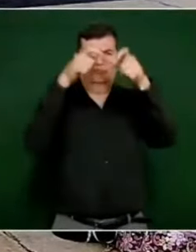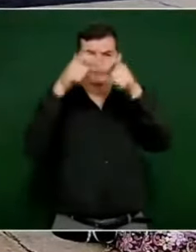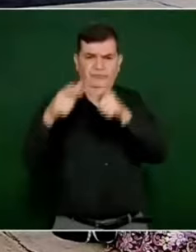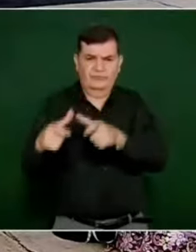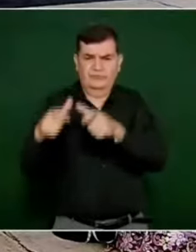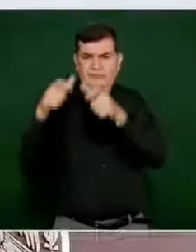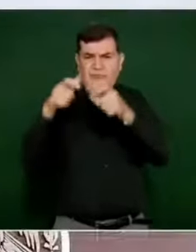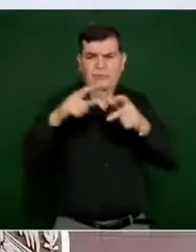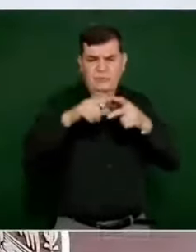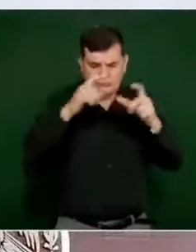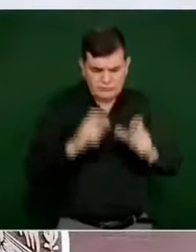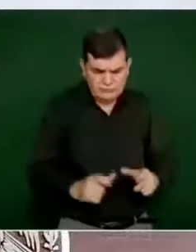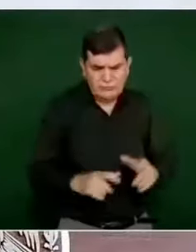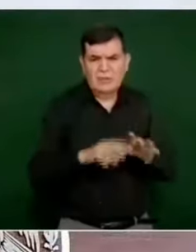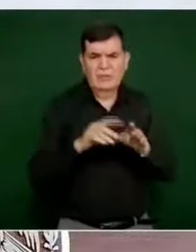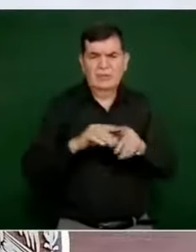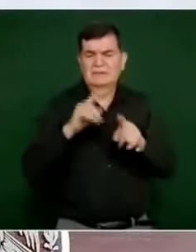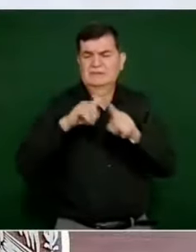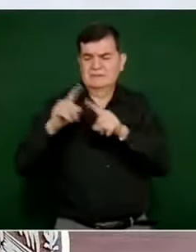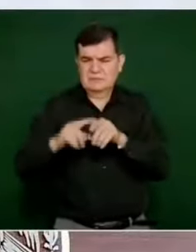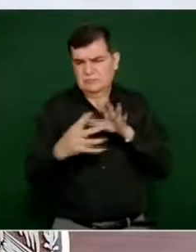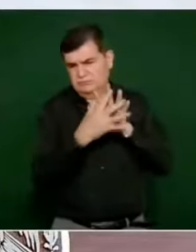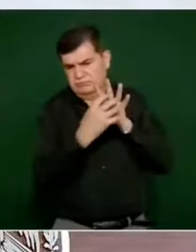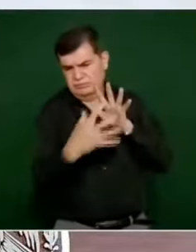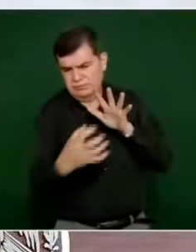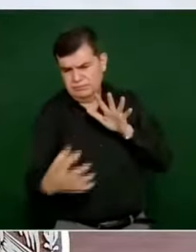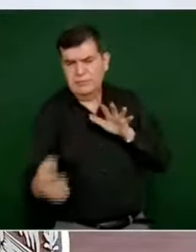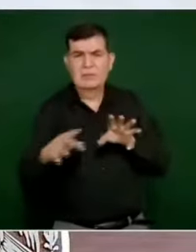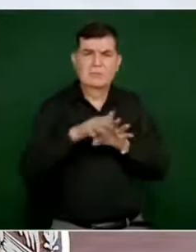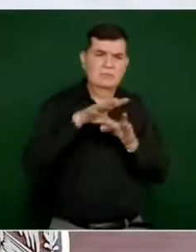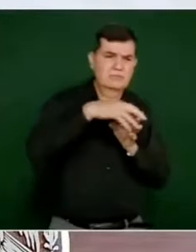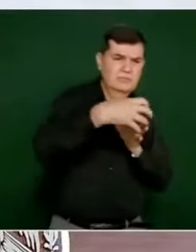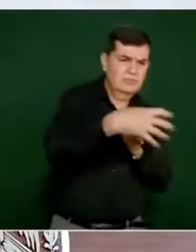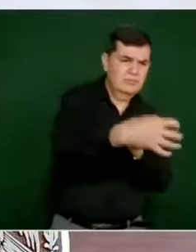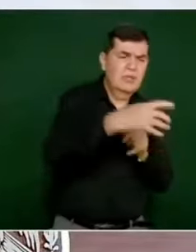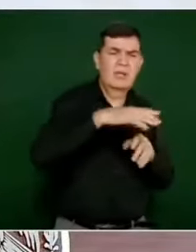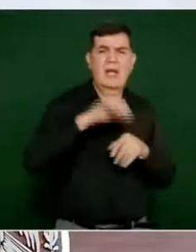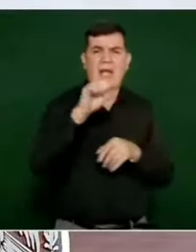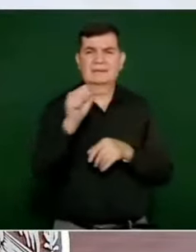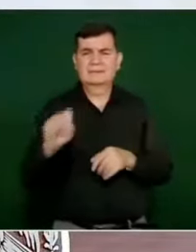ecosondas multías y embarcaciones con ecosondas monoas.